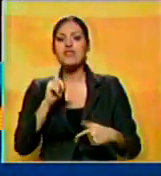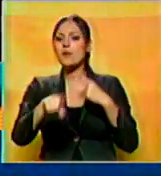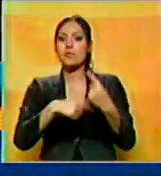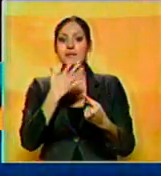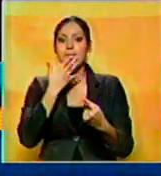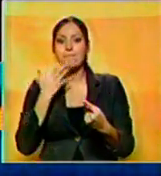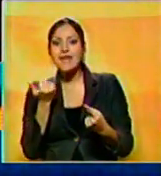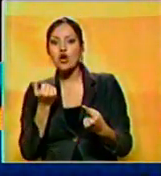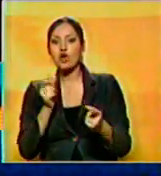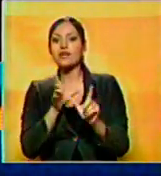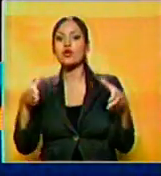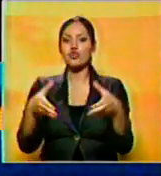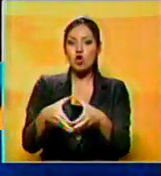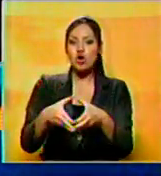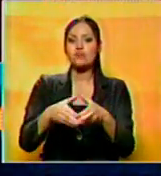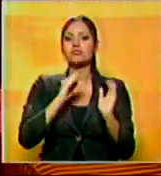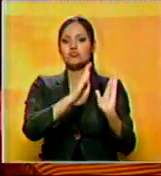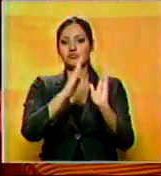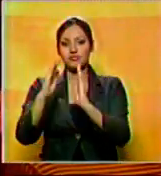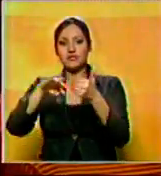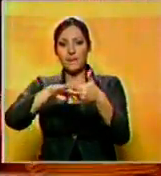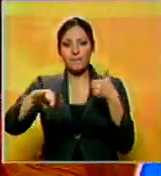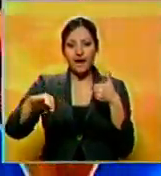cambiada a reuniones por separados.